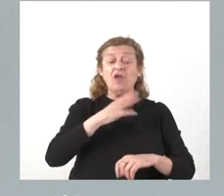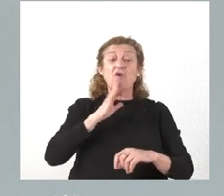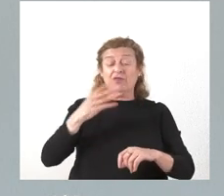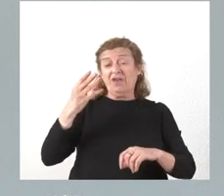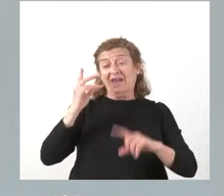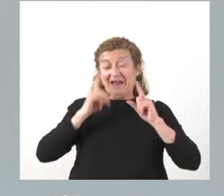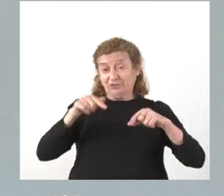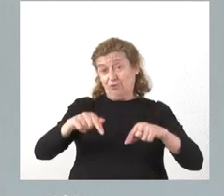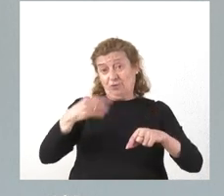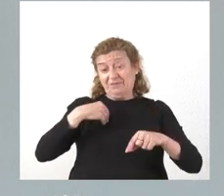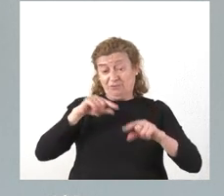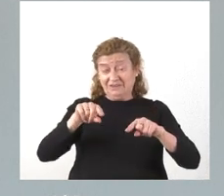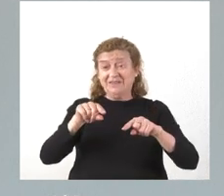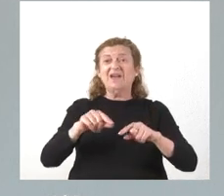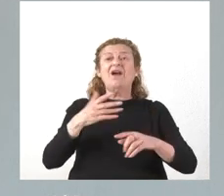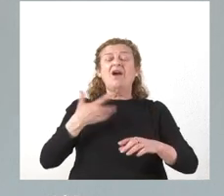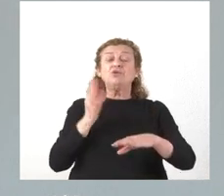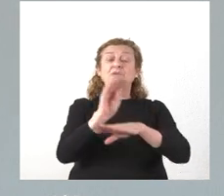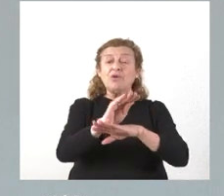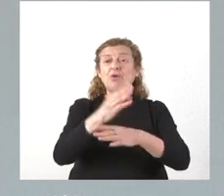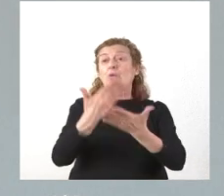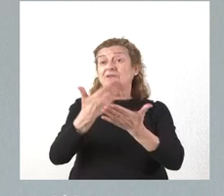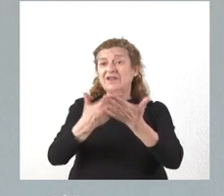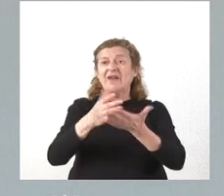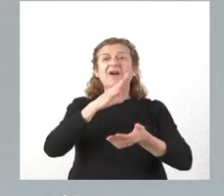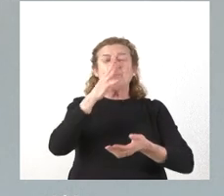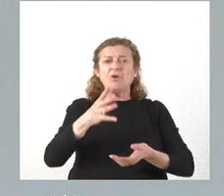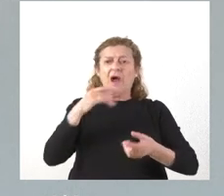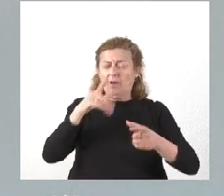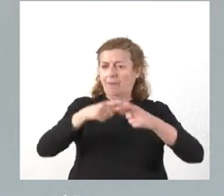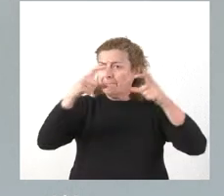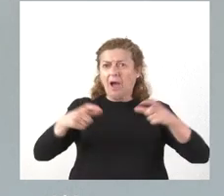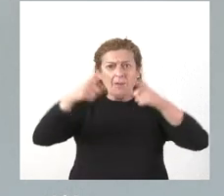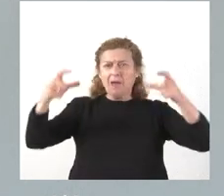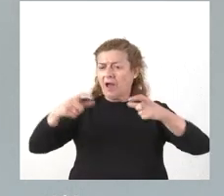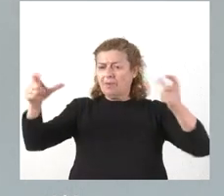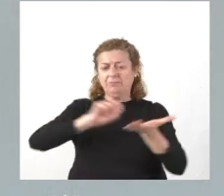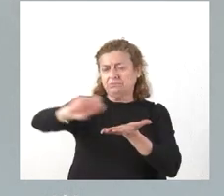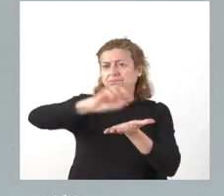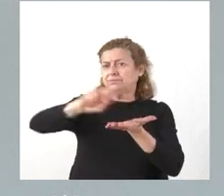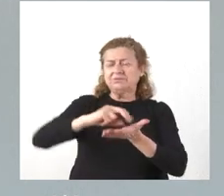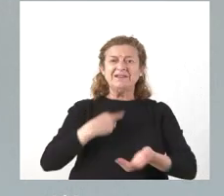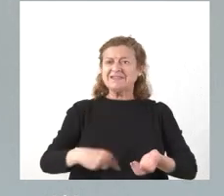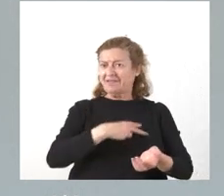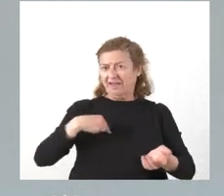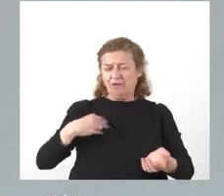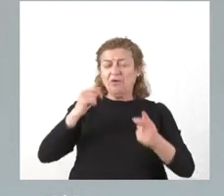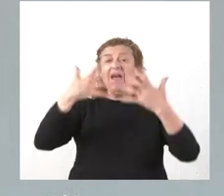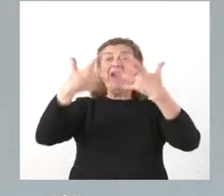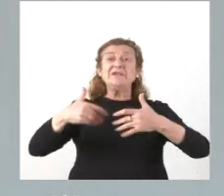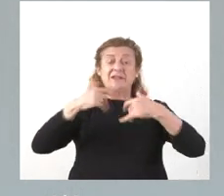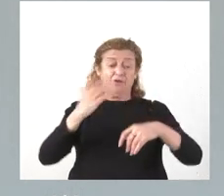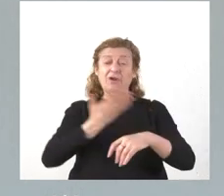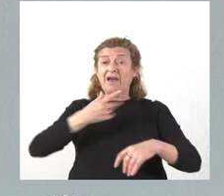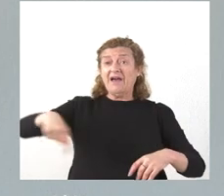caso concreto, las subvenciones están justificadas debido al constante aumento de peregrinos en el Camino de Santiago y que las administraciones afectadas,